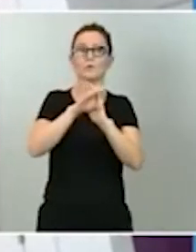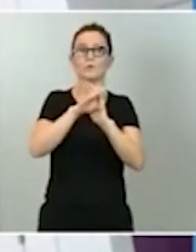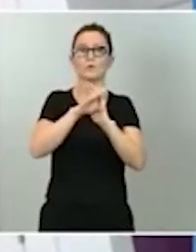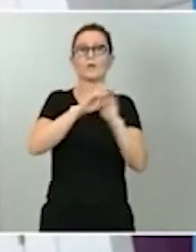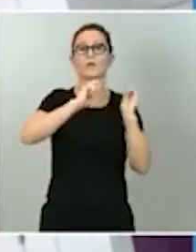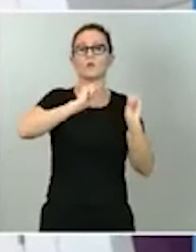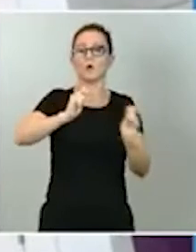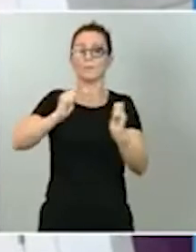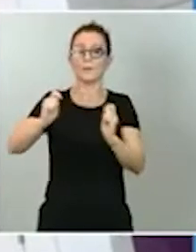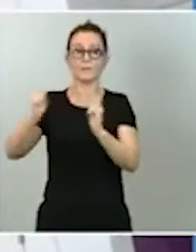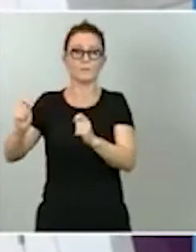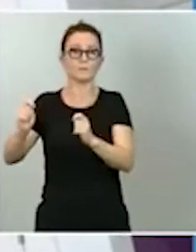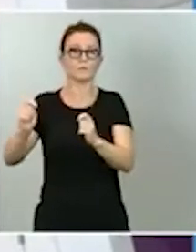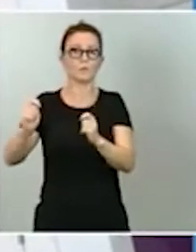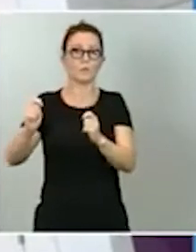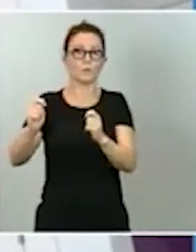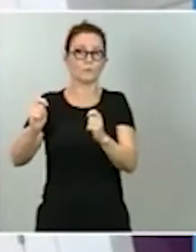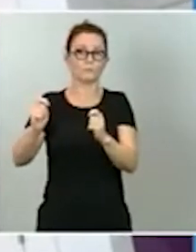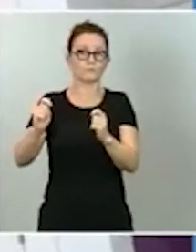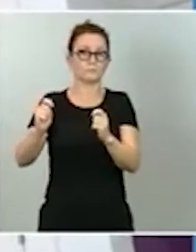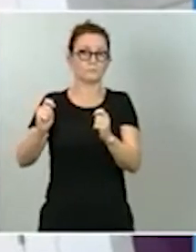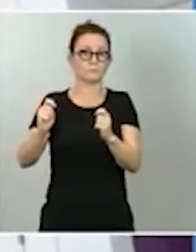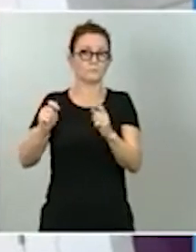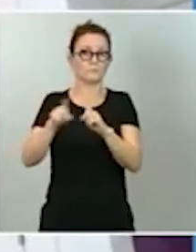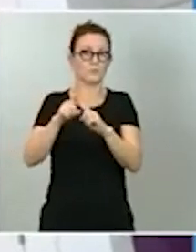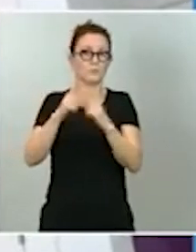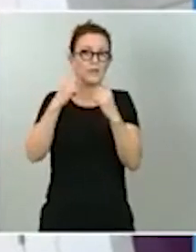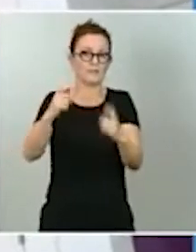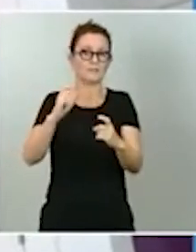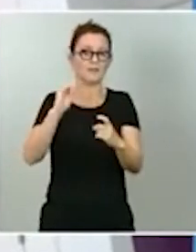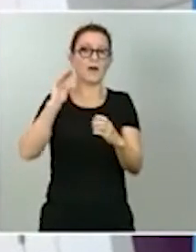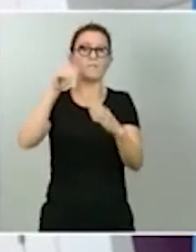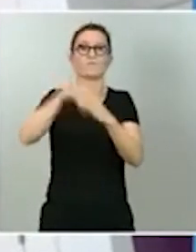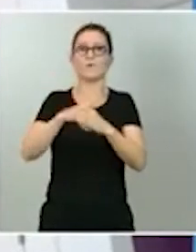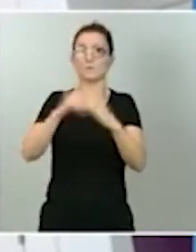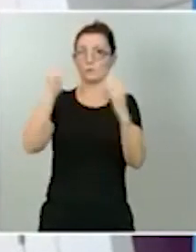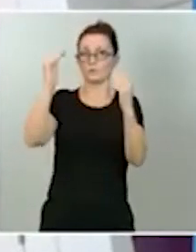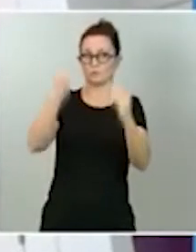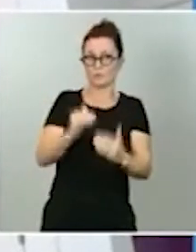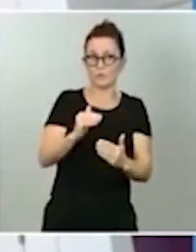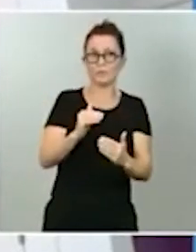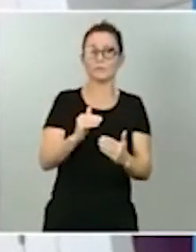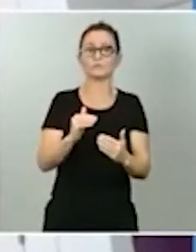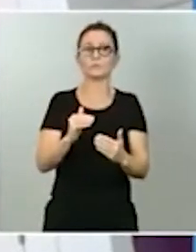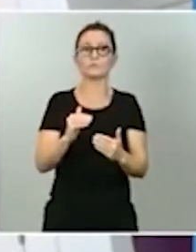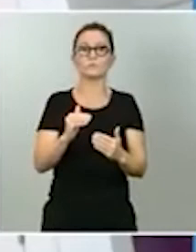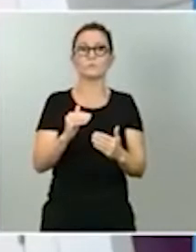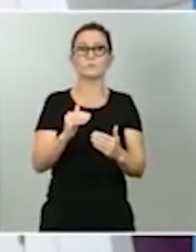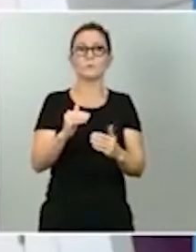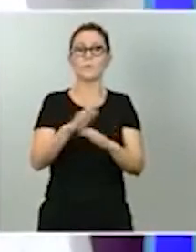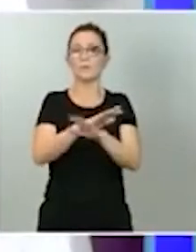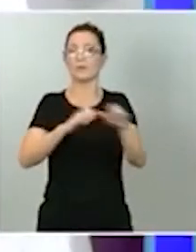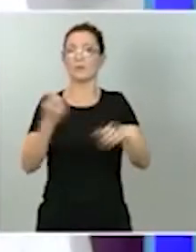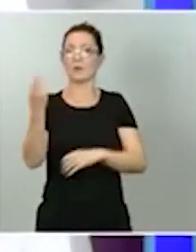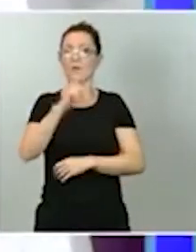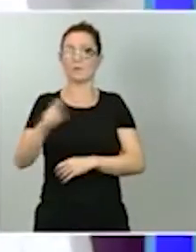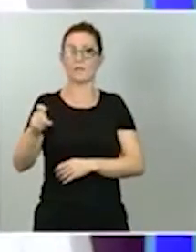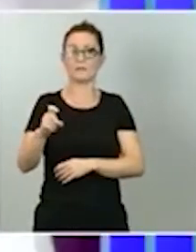minoría menor. Y en qué punto están en este momento las conversaciones con él. aclarar, por favor.